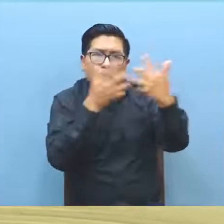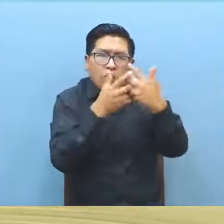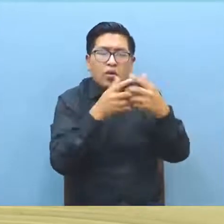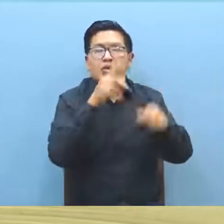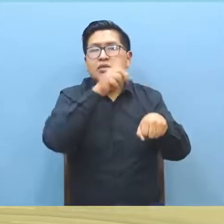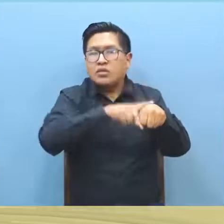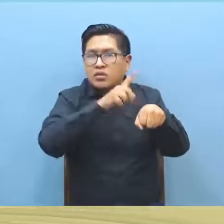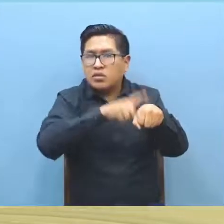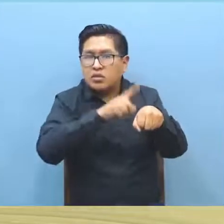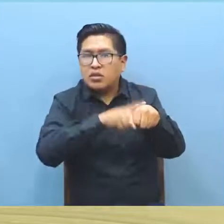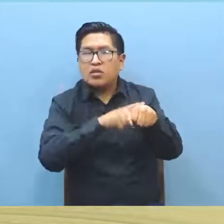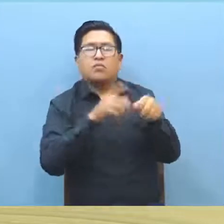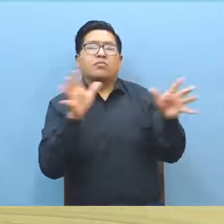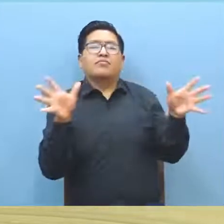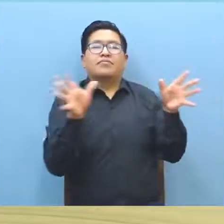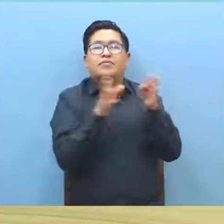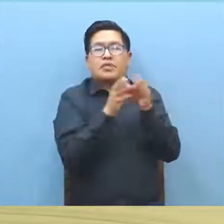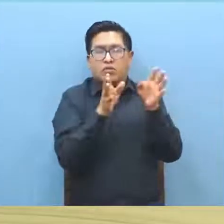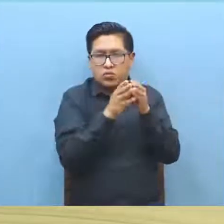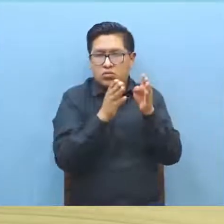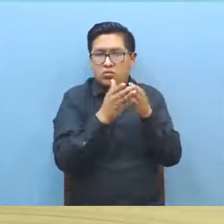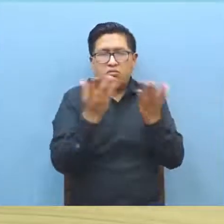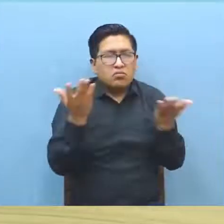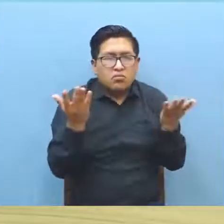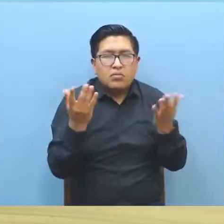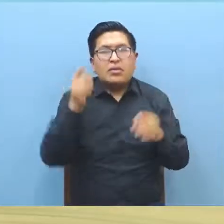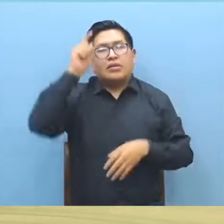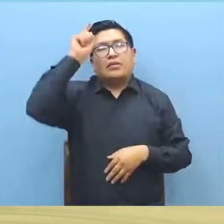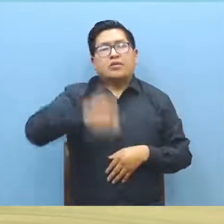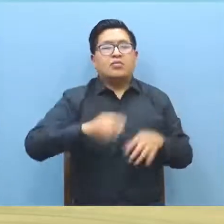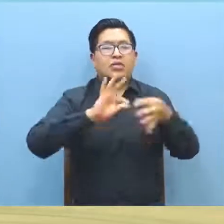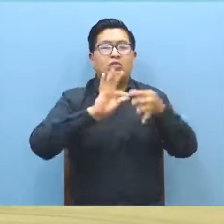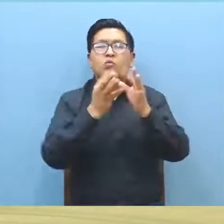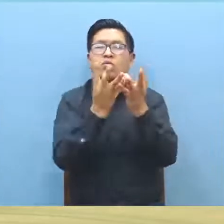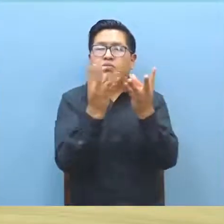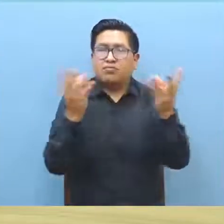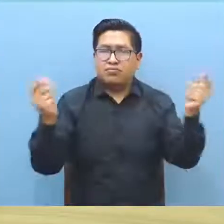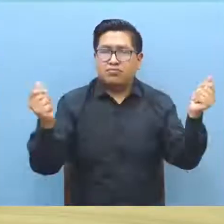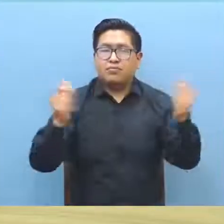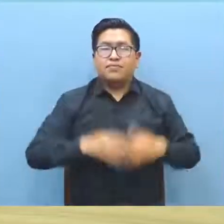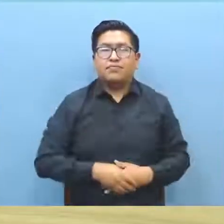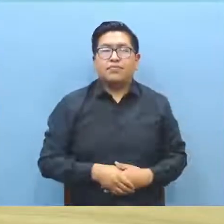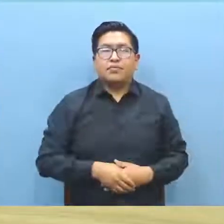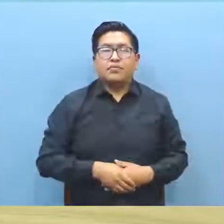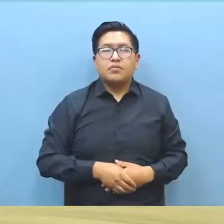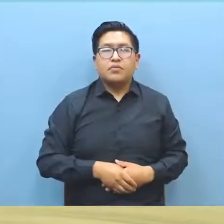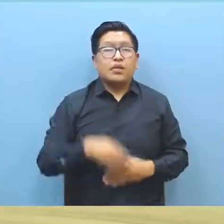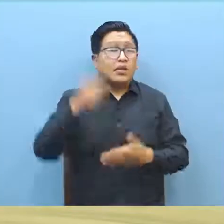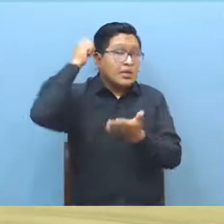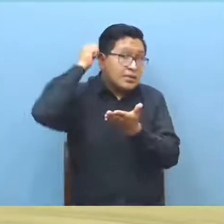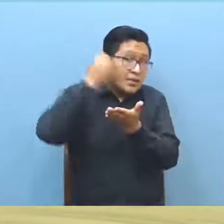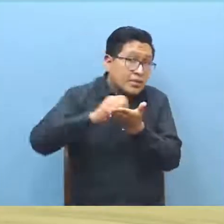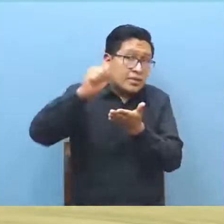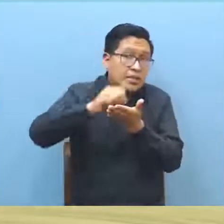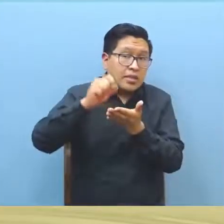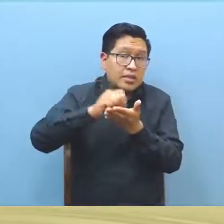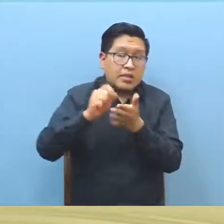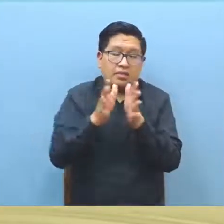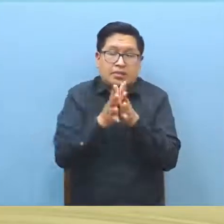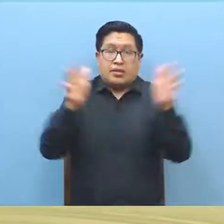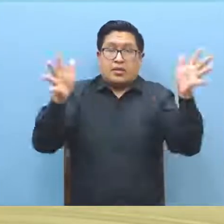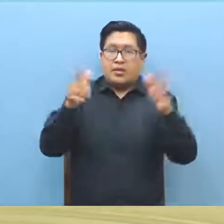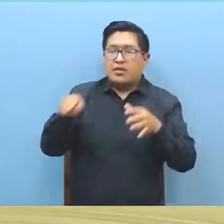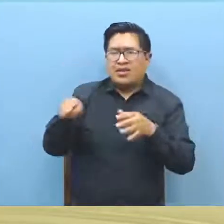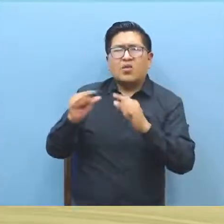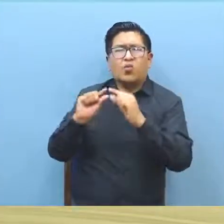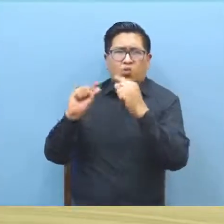podamos tener una audiencia, una reunión, una mesa de negociación para llegar a la solución de estos conflictos. El secretario general del Sindicato de